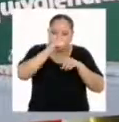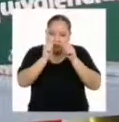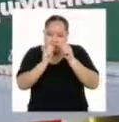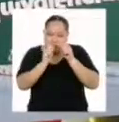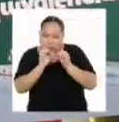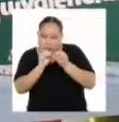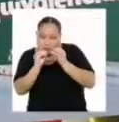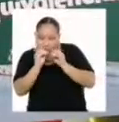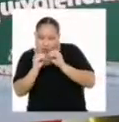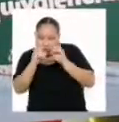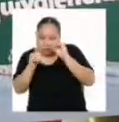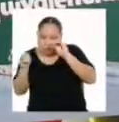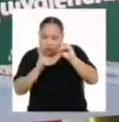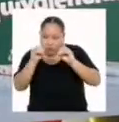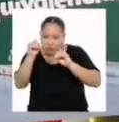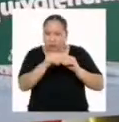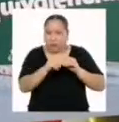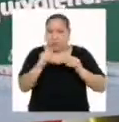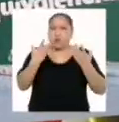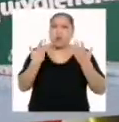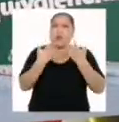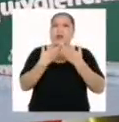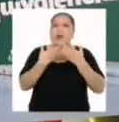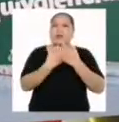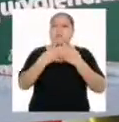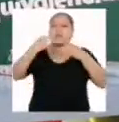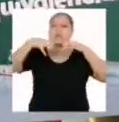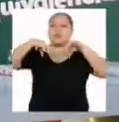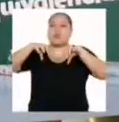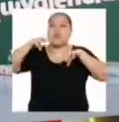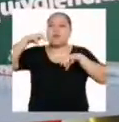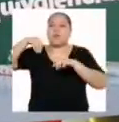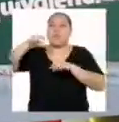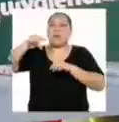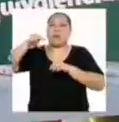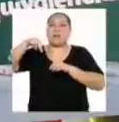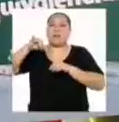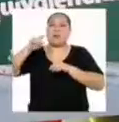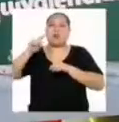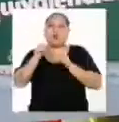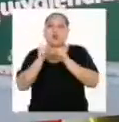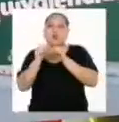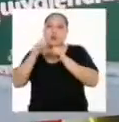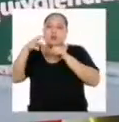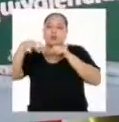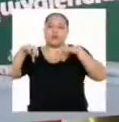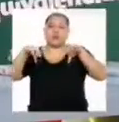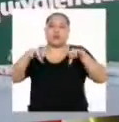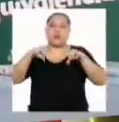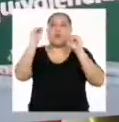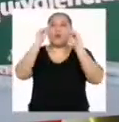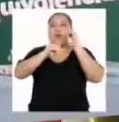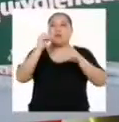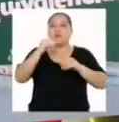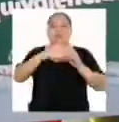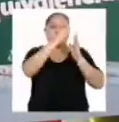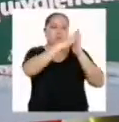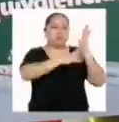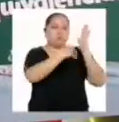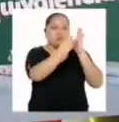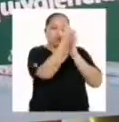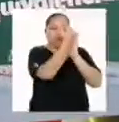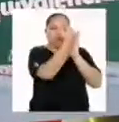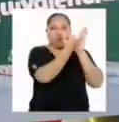la que nos da la oportunidad de establecer la relación entre ambas magnitudes. A partir de ello, podemos representarlas en tablas de valores